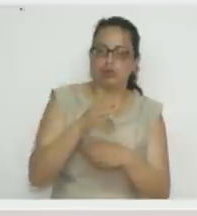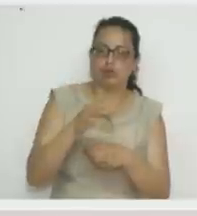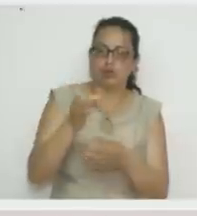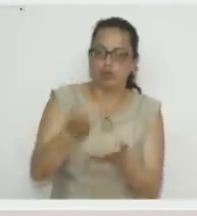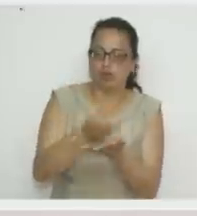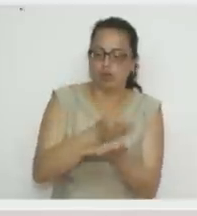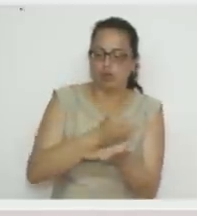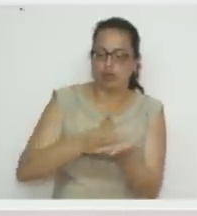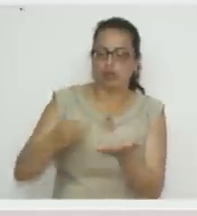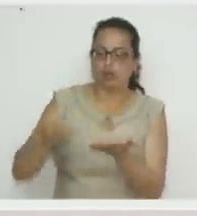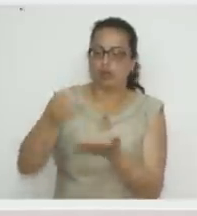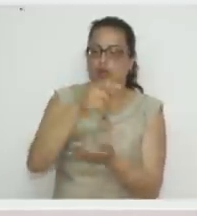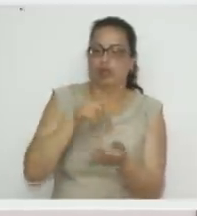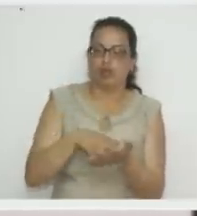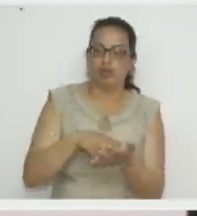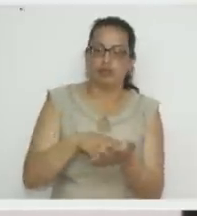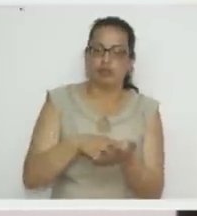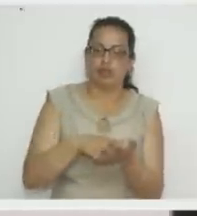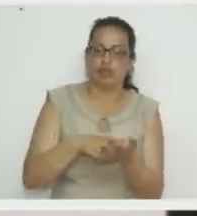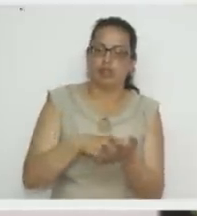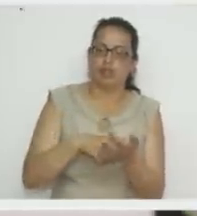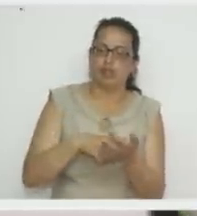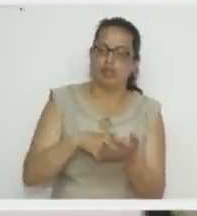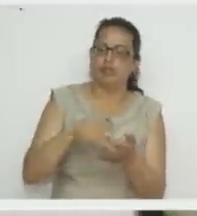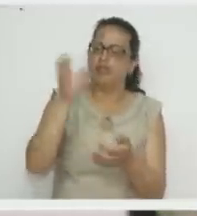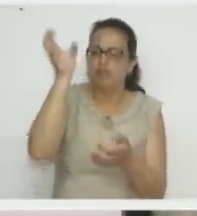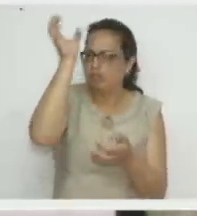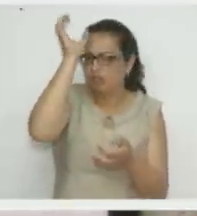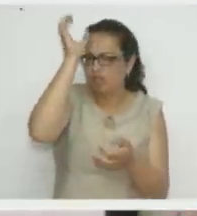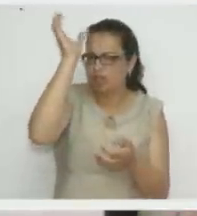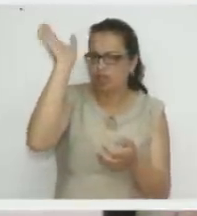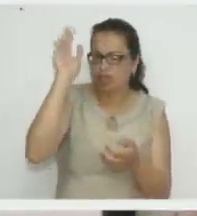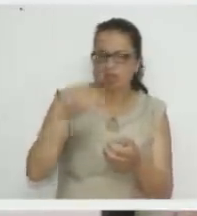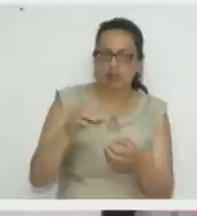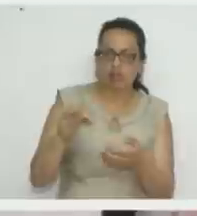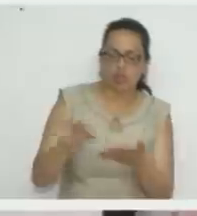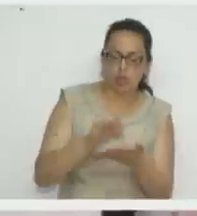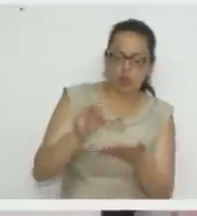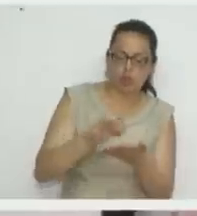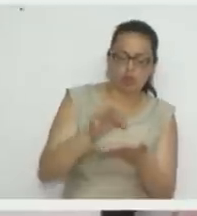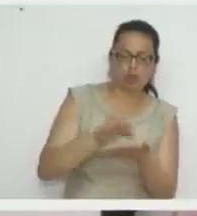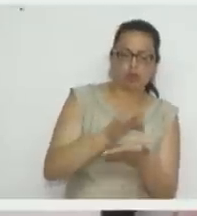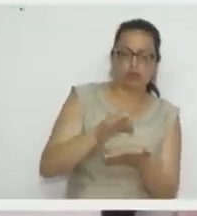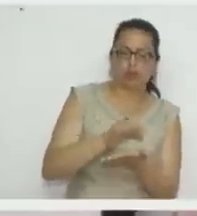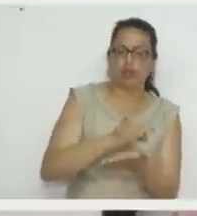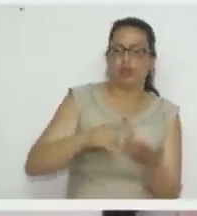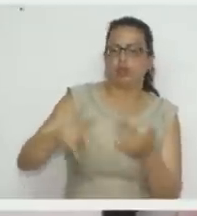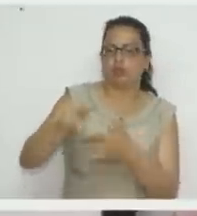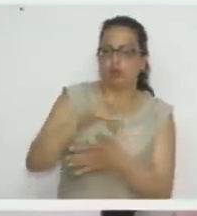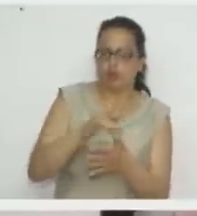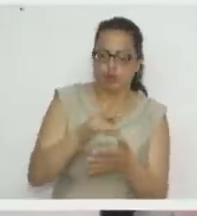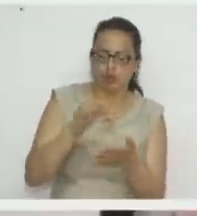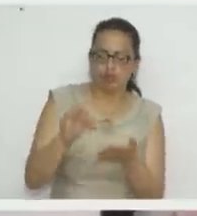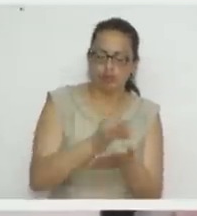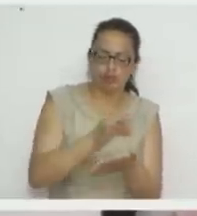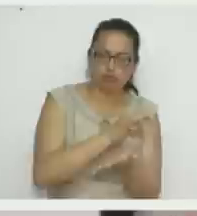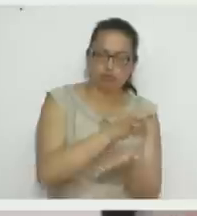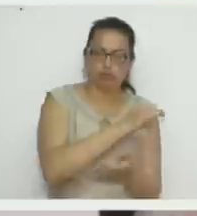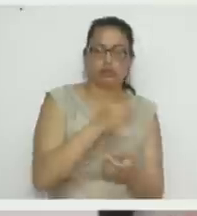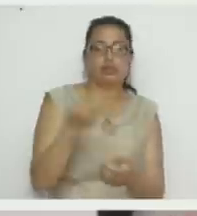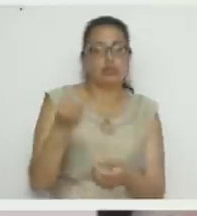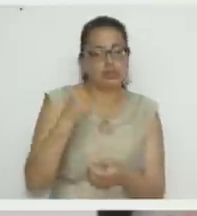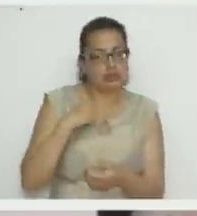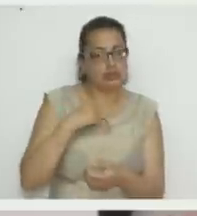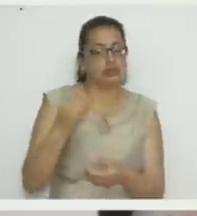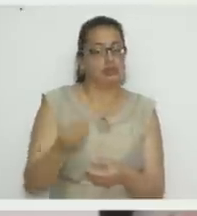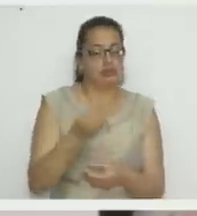toda bordada, toda, toda bordada. Lleva harto trabajo esa